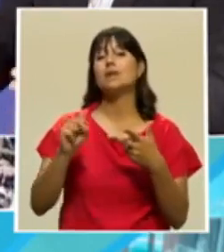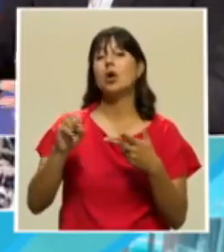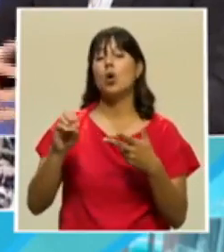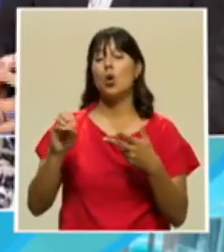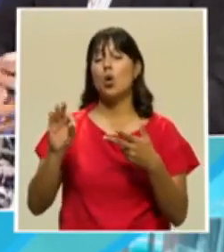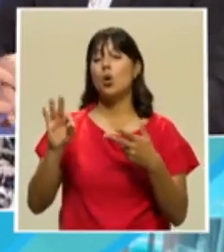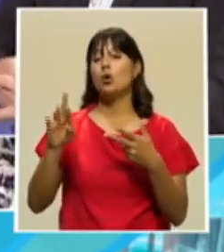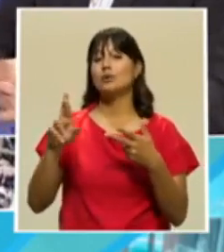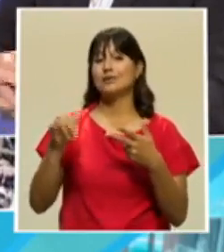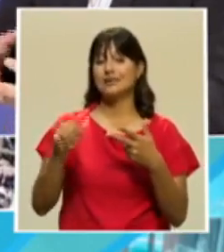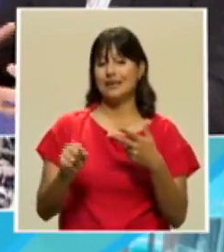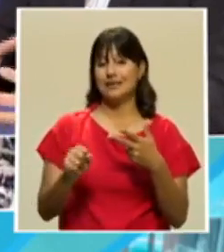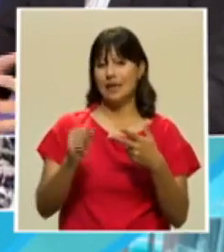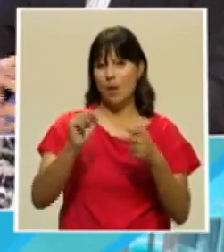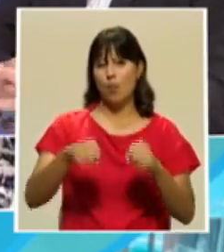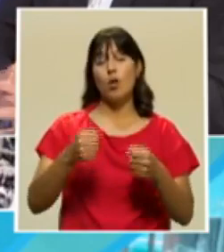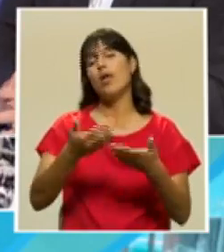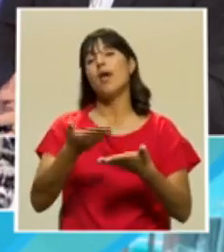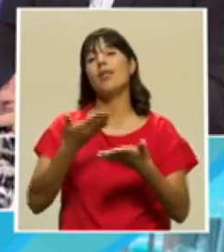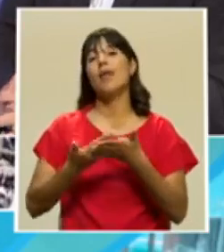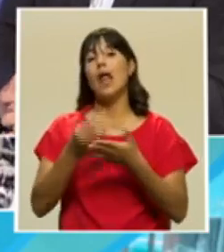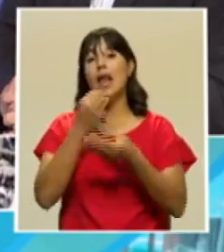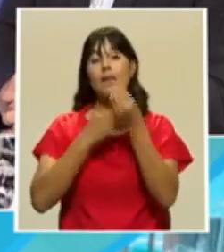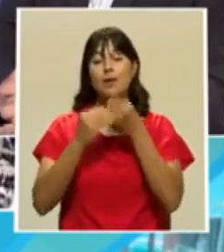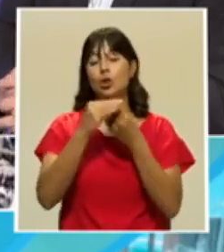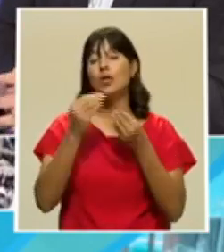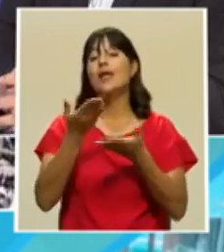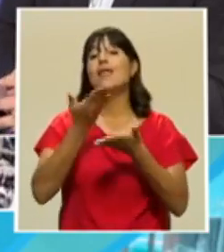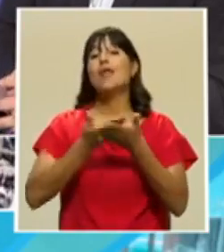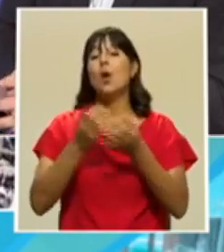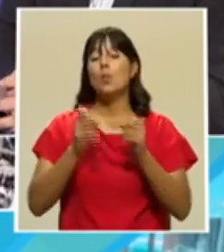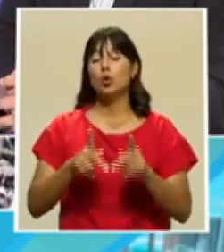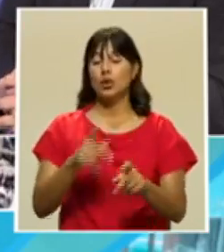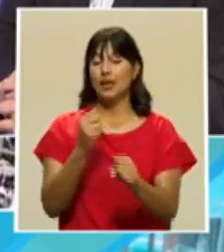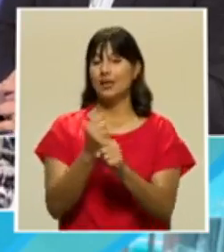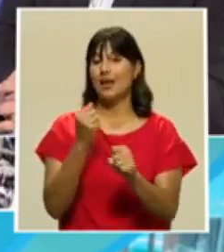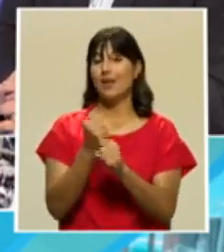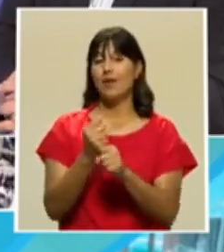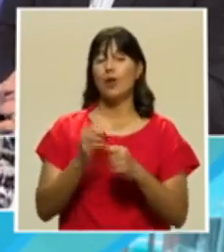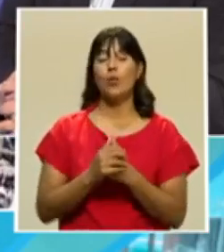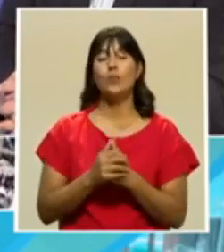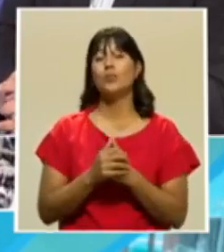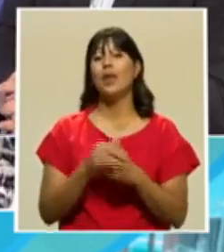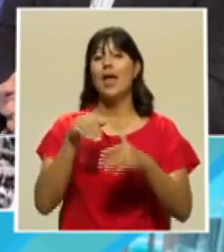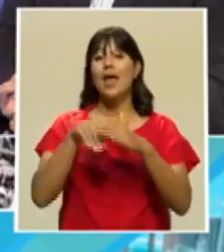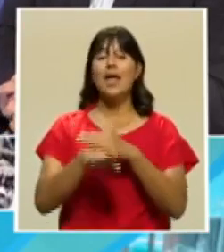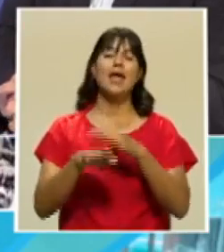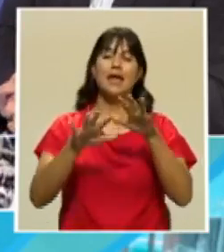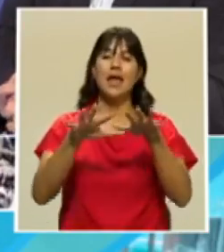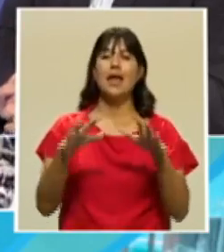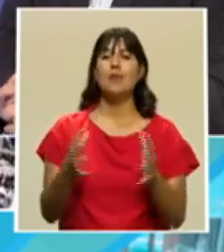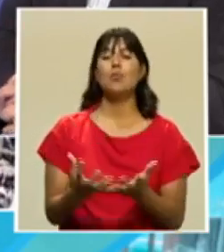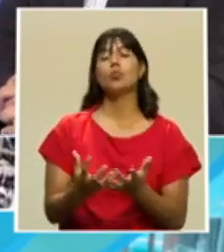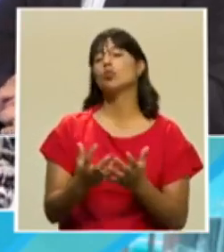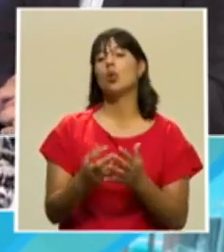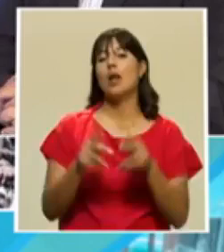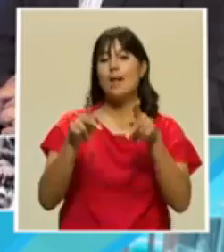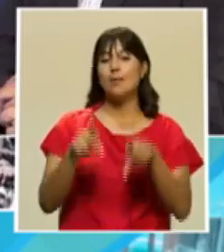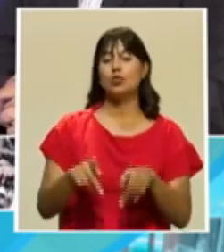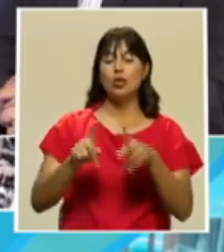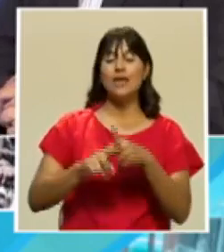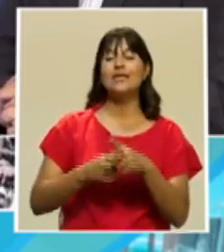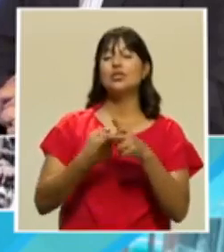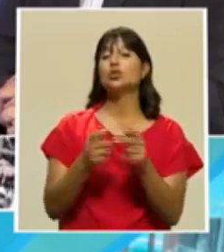alimento y que den empleo a nuestras costas. En la tierra el ser humano inició la civilización con la